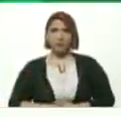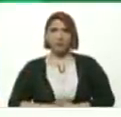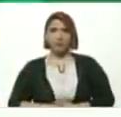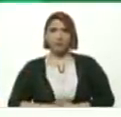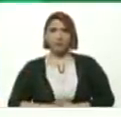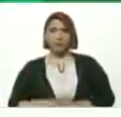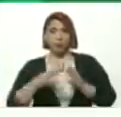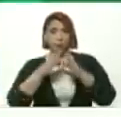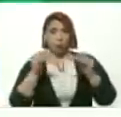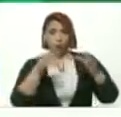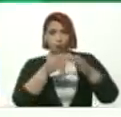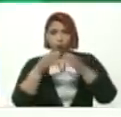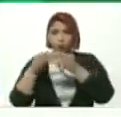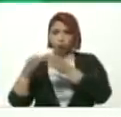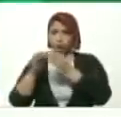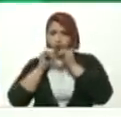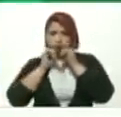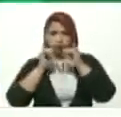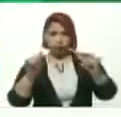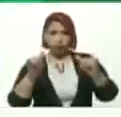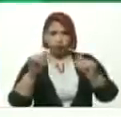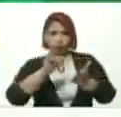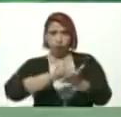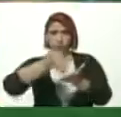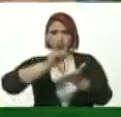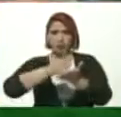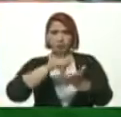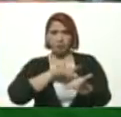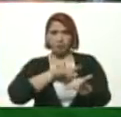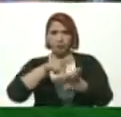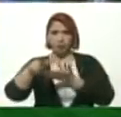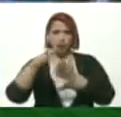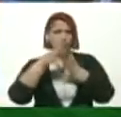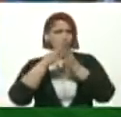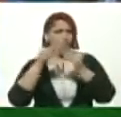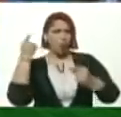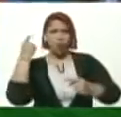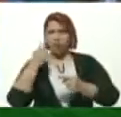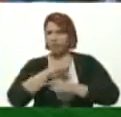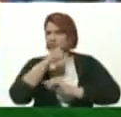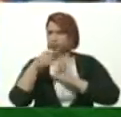A todos los grupos De whatsapp Telegram Todos Todos Todos